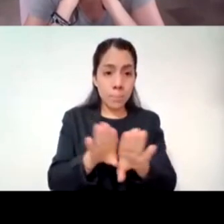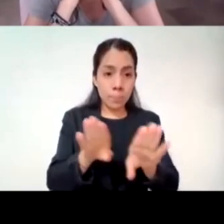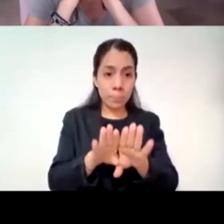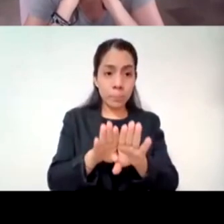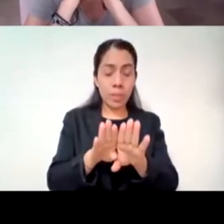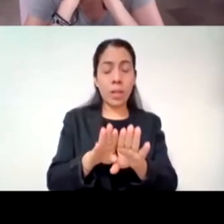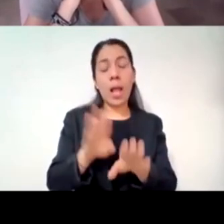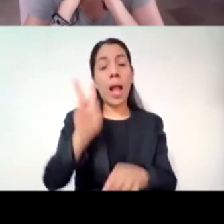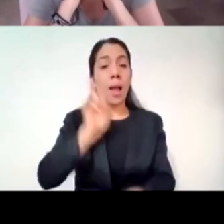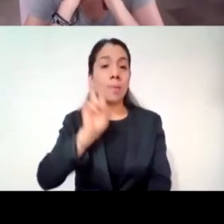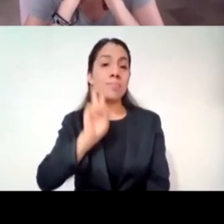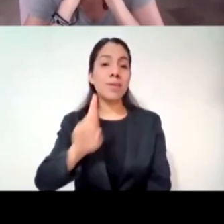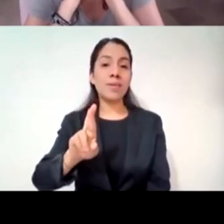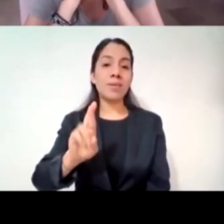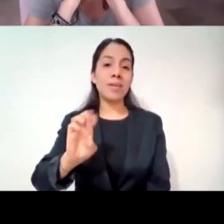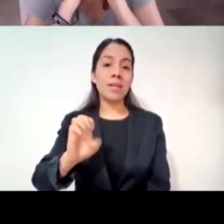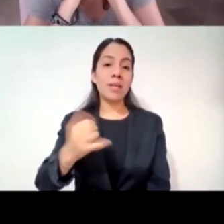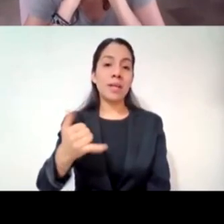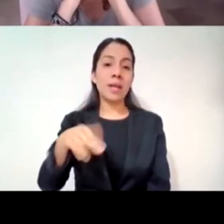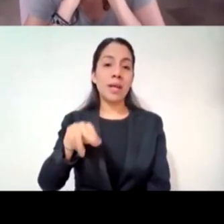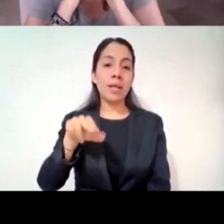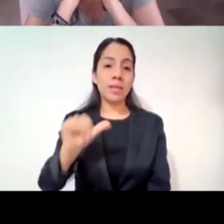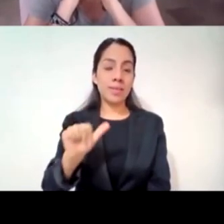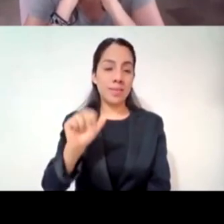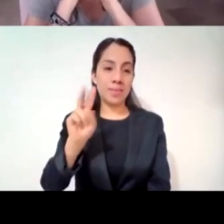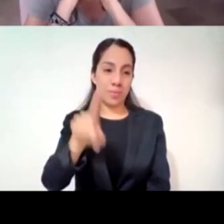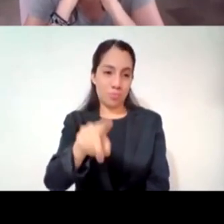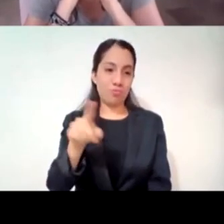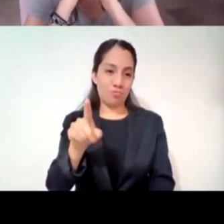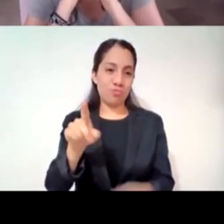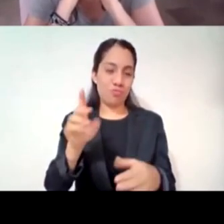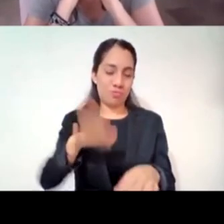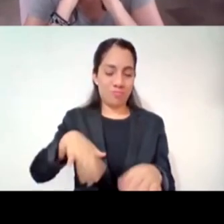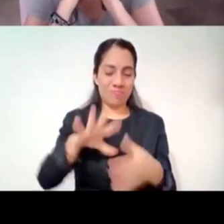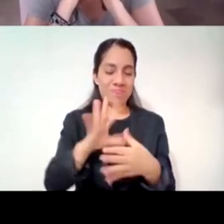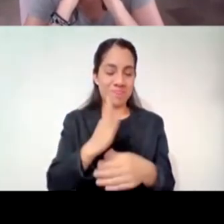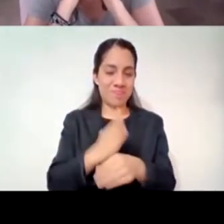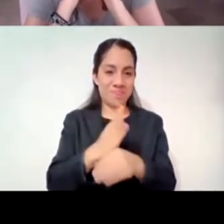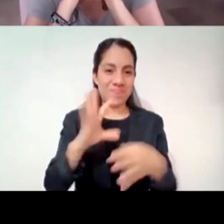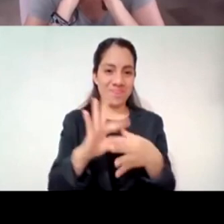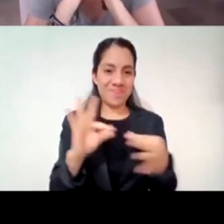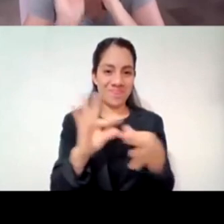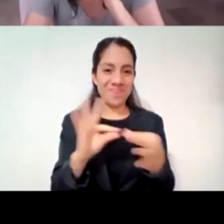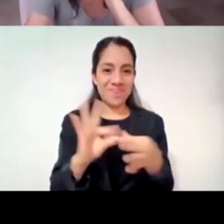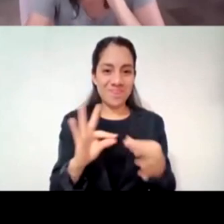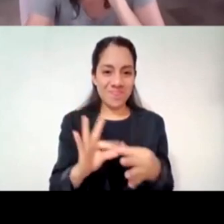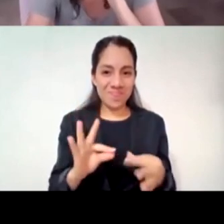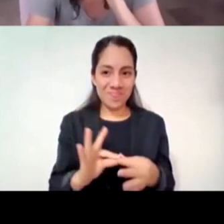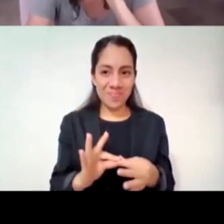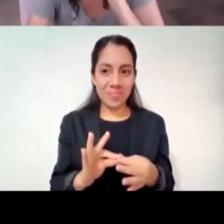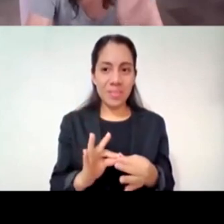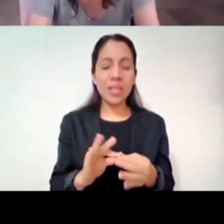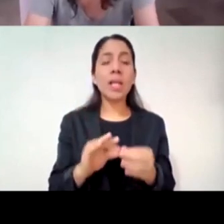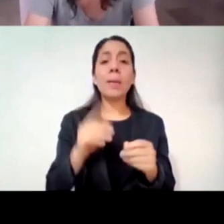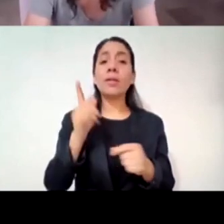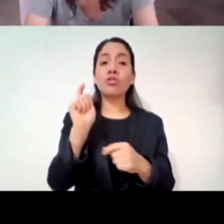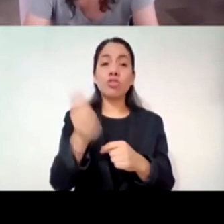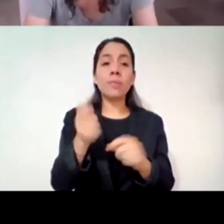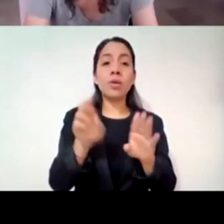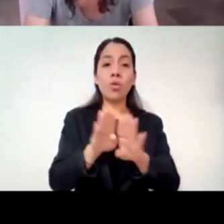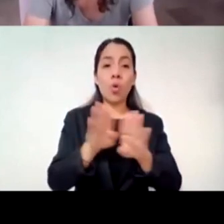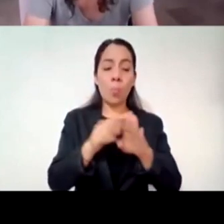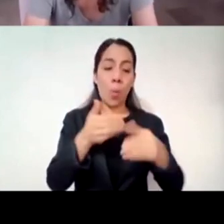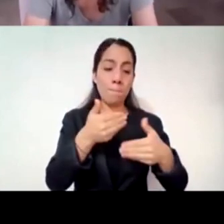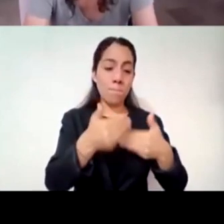riqueza para el público, aunque ya nos dijiste que esto no es para pensarlo sino para transitarlo vivencialmente, pero de todos